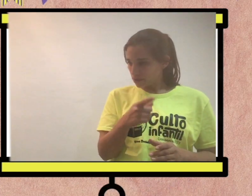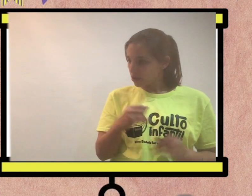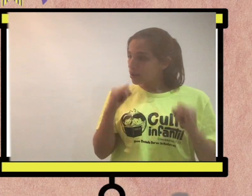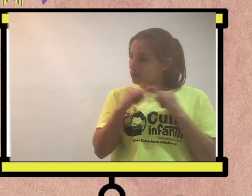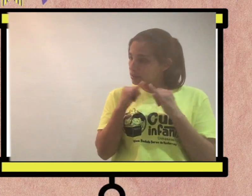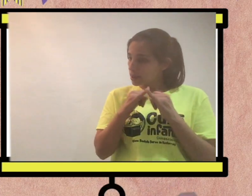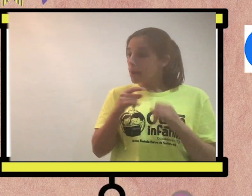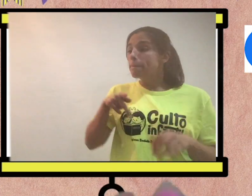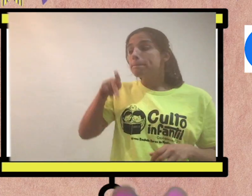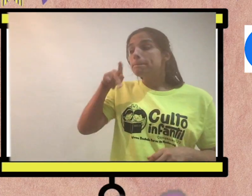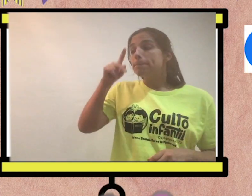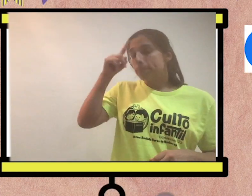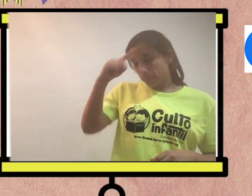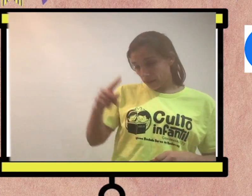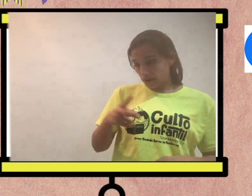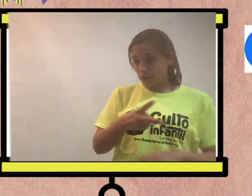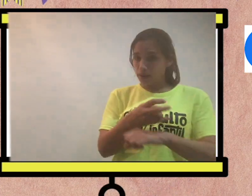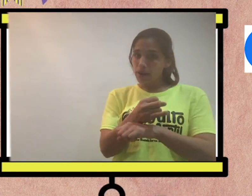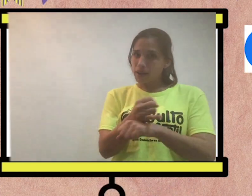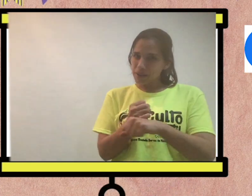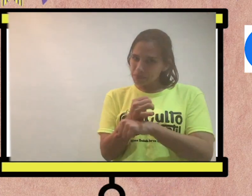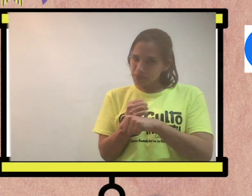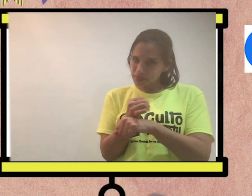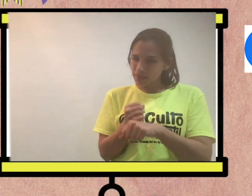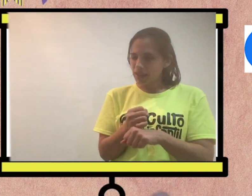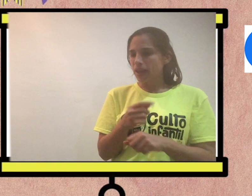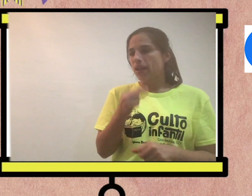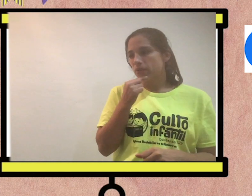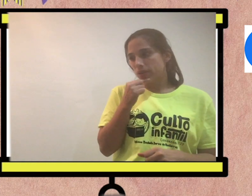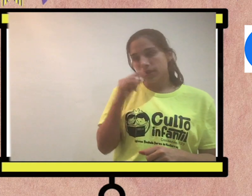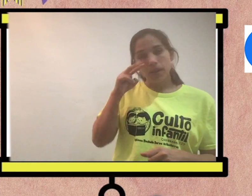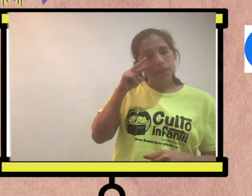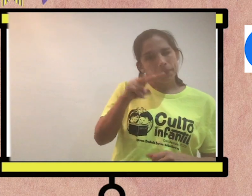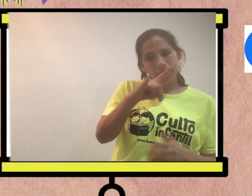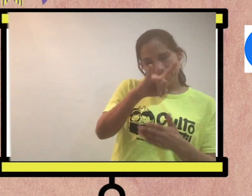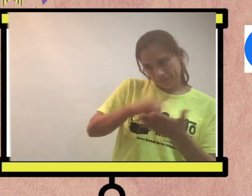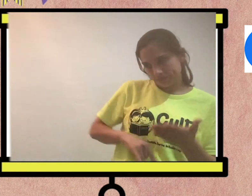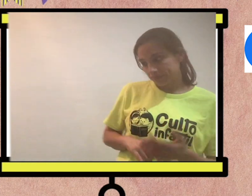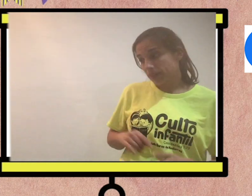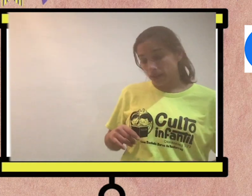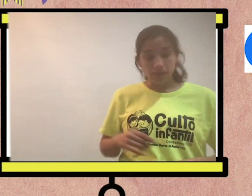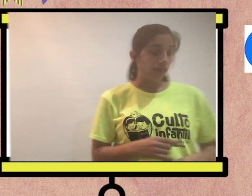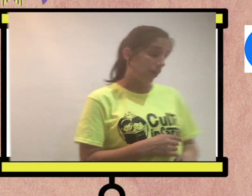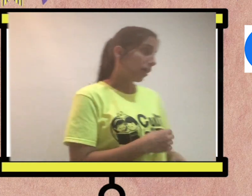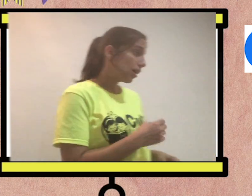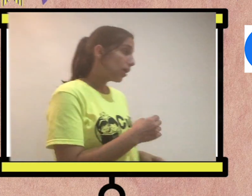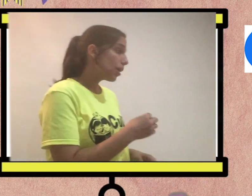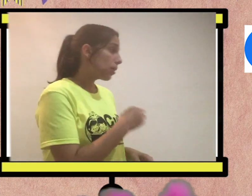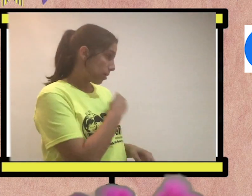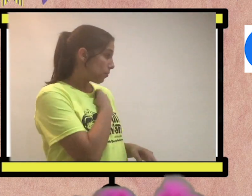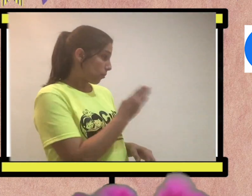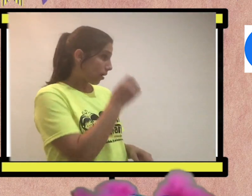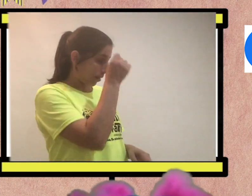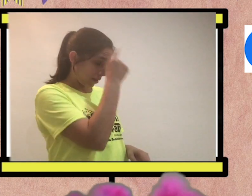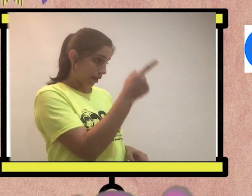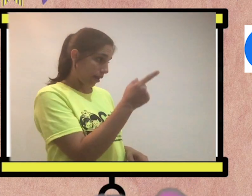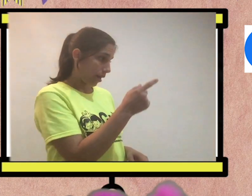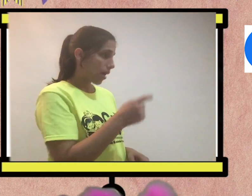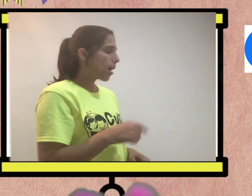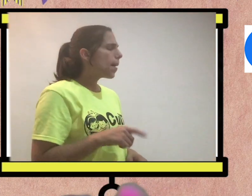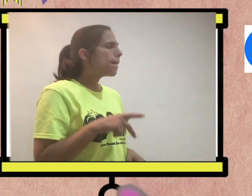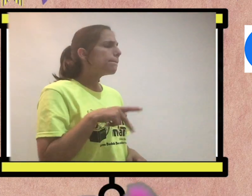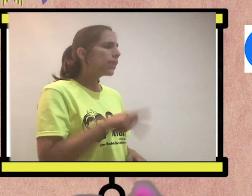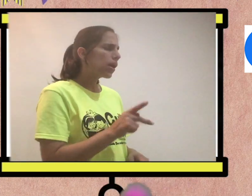infantil. ¡Ah, qué buena idea! los niños a ver el programa. Muy bien, qué buena idea. Vamos a